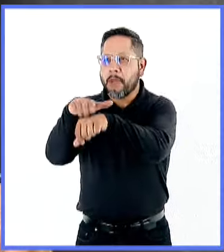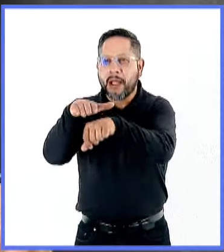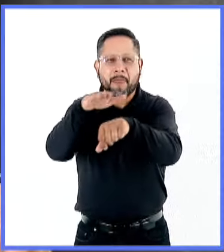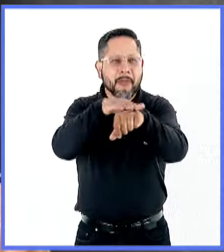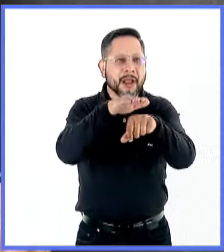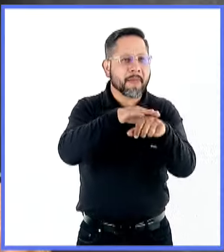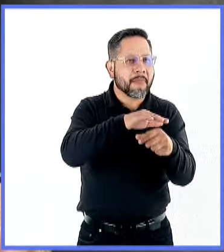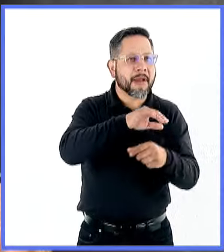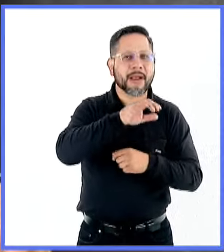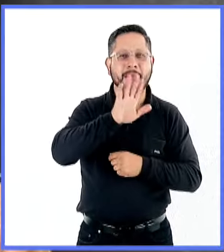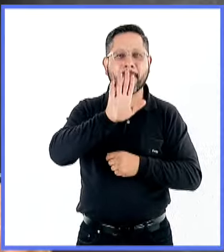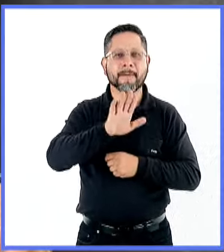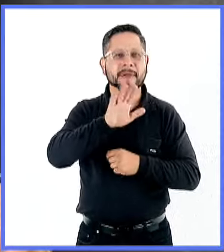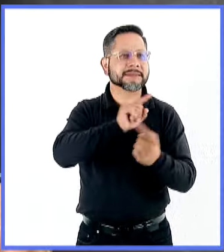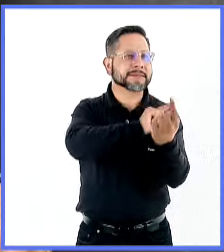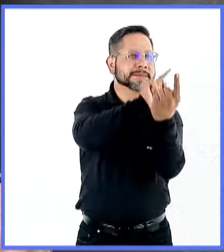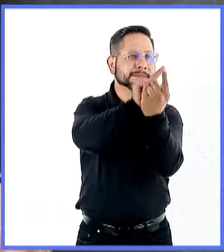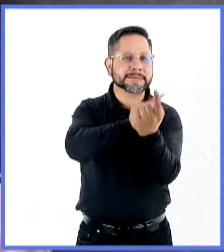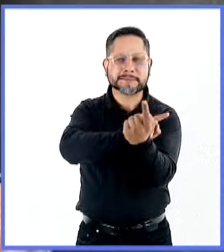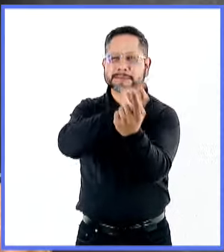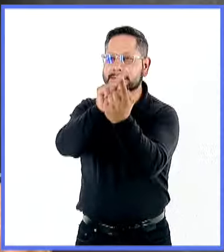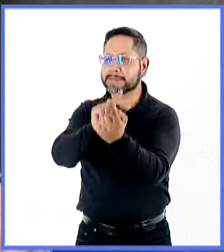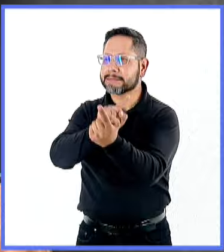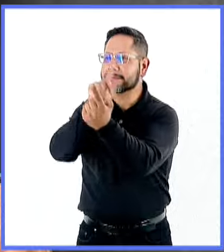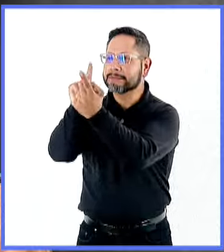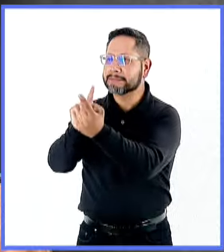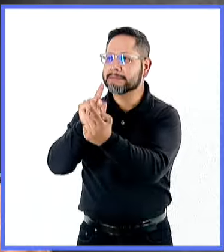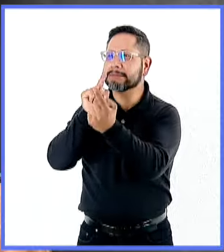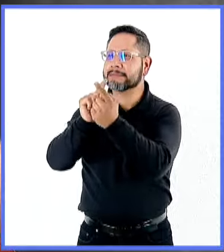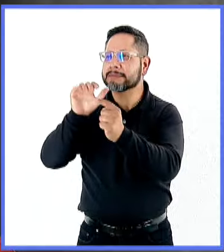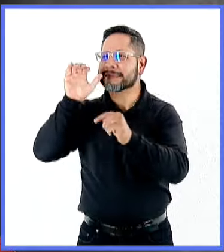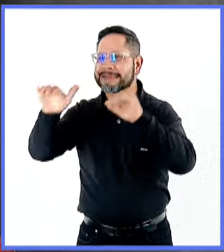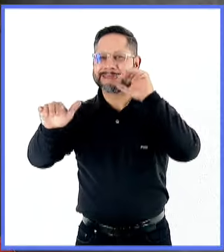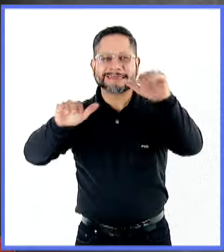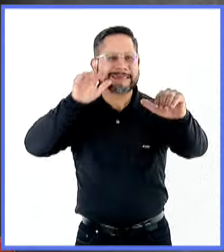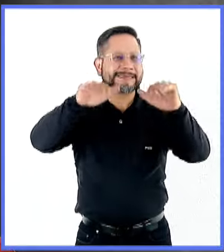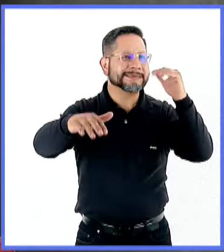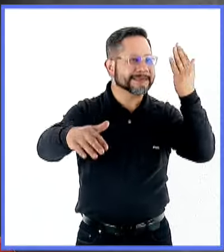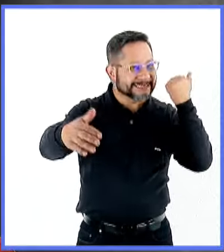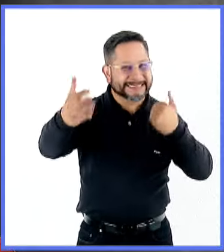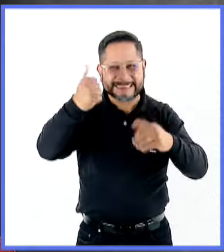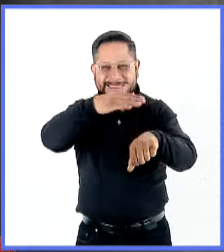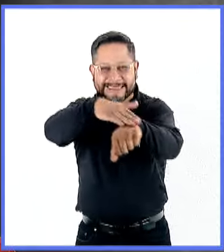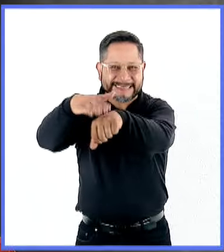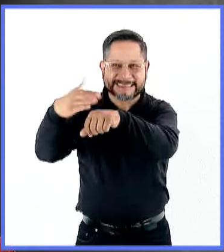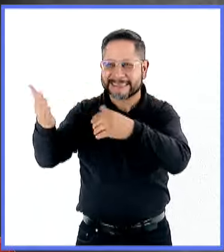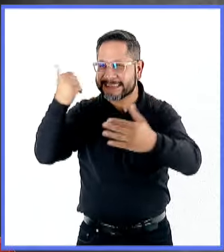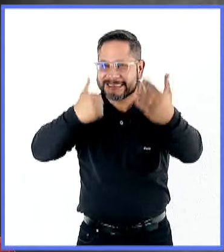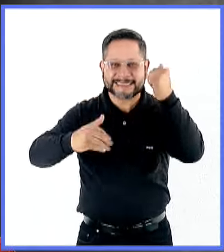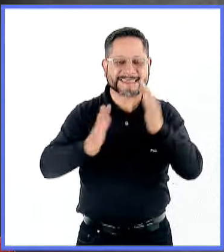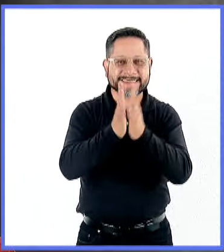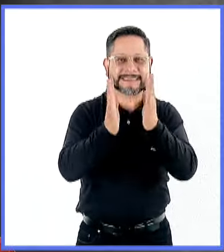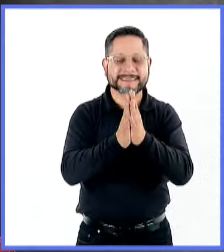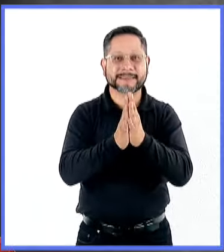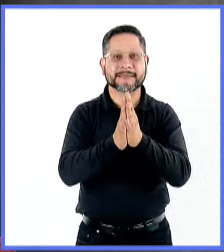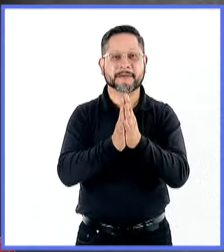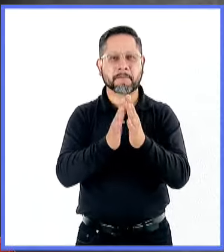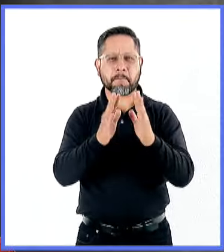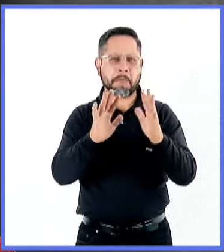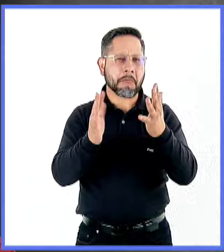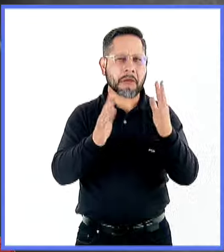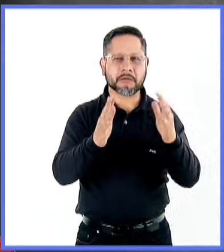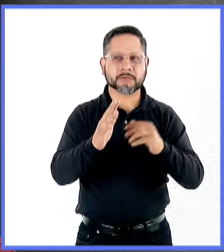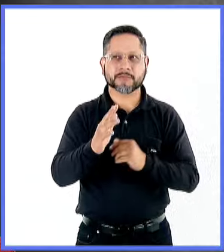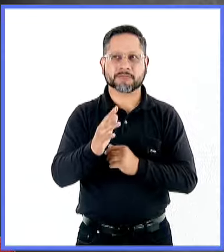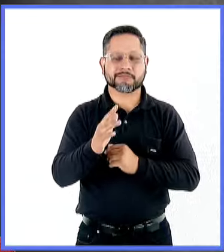puerta por puerta en todas las dependencias de la UNAM para que participaran. Y de un 2%